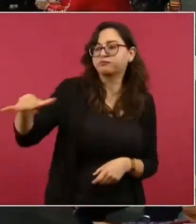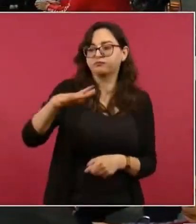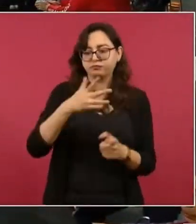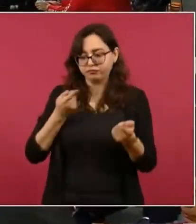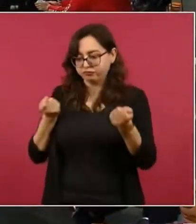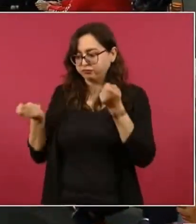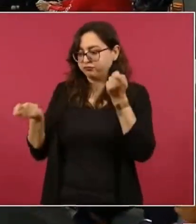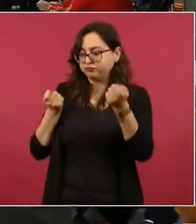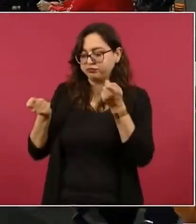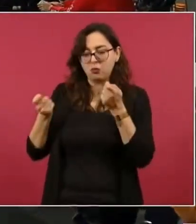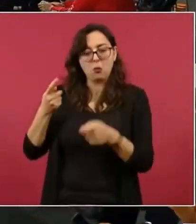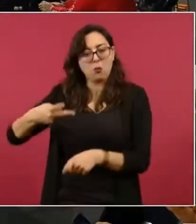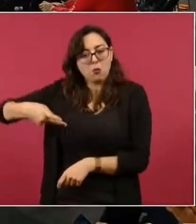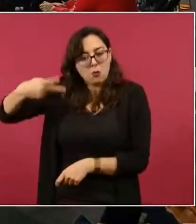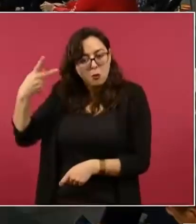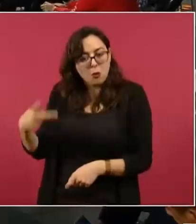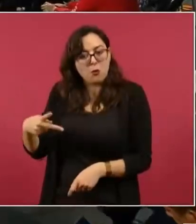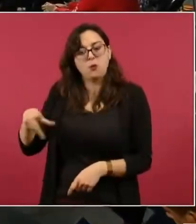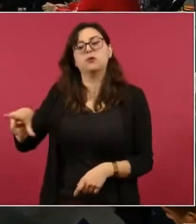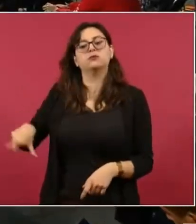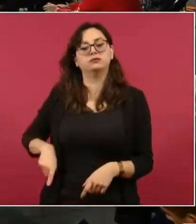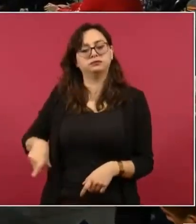les dije